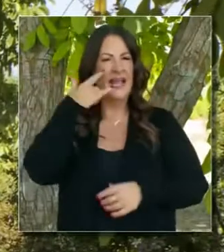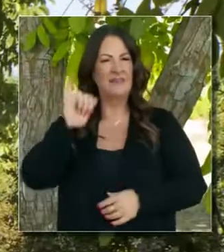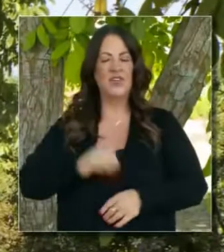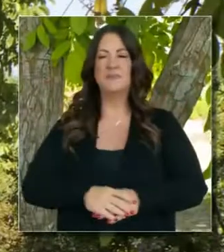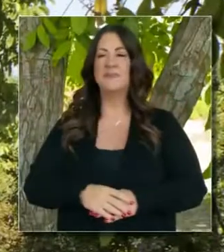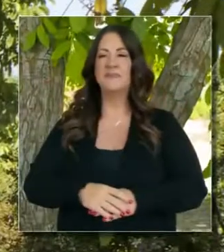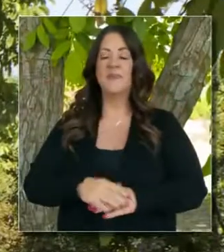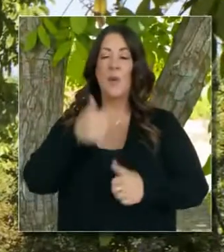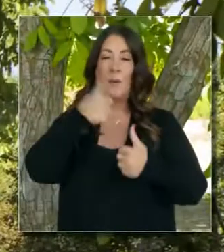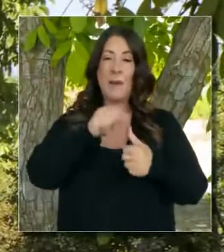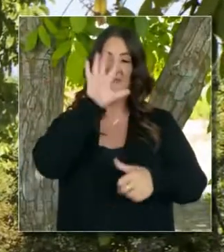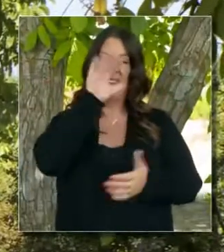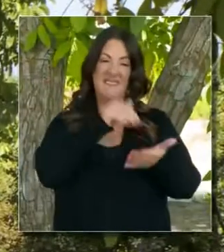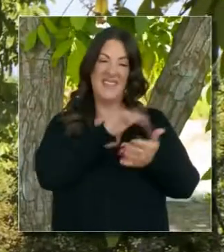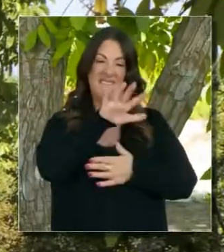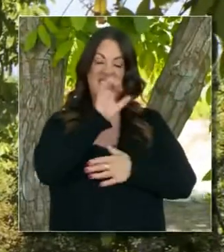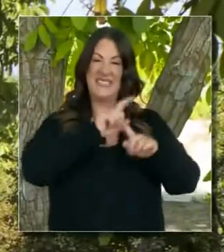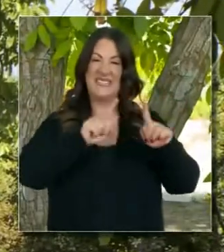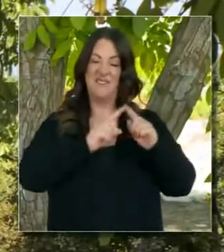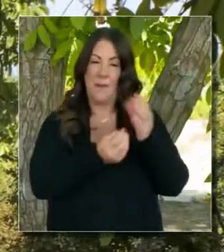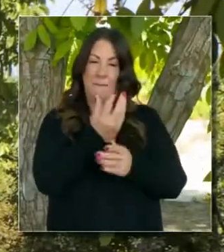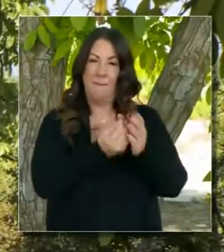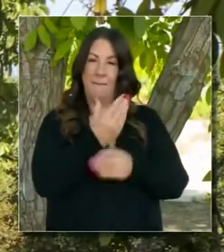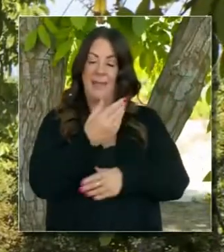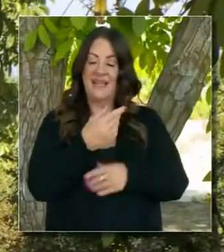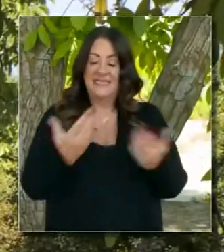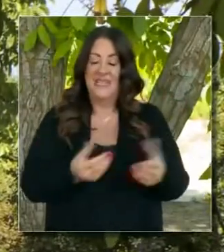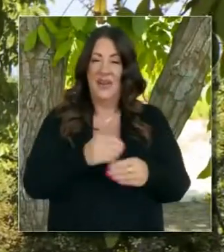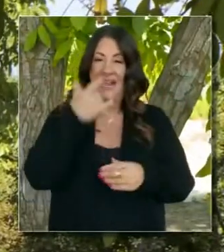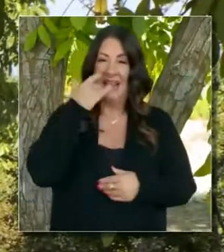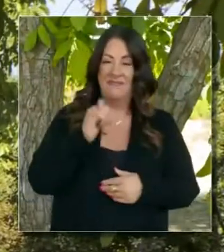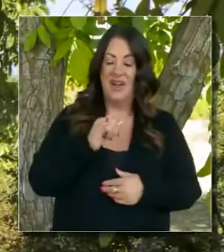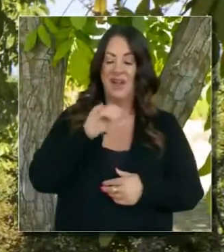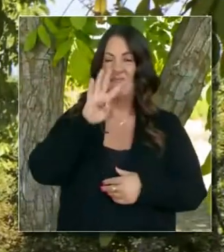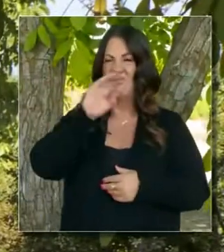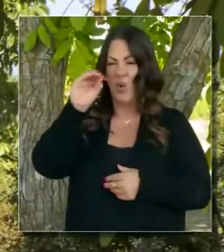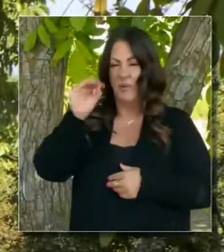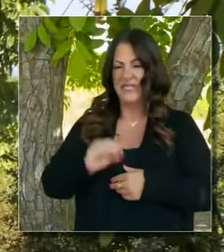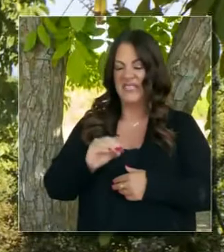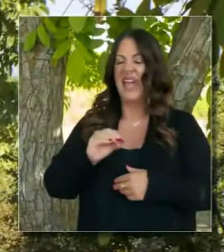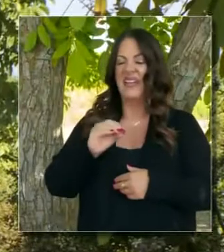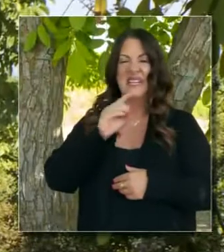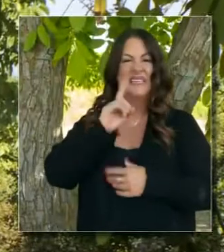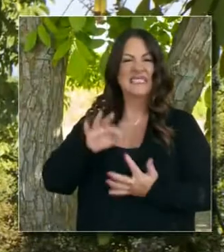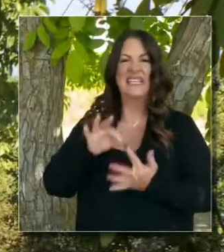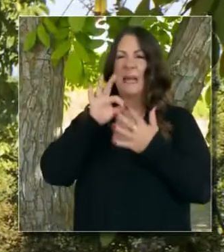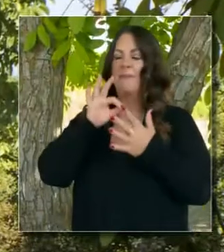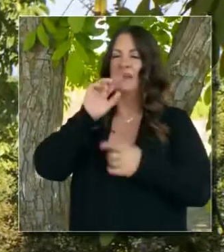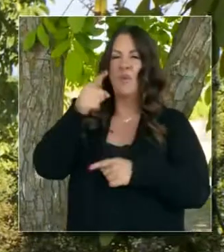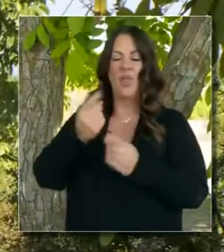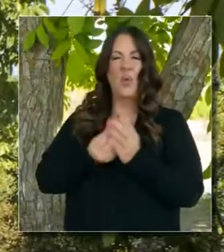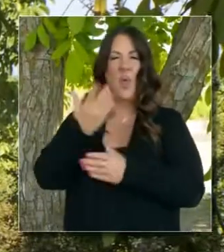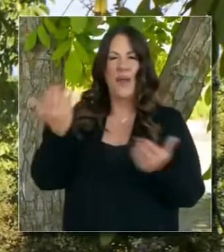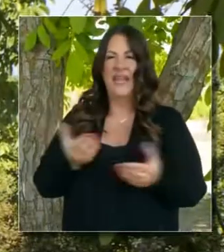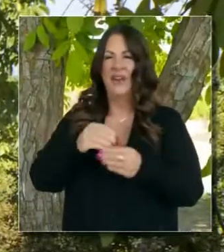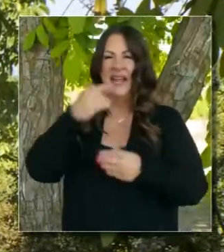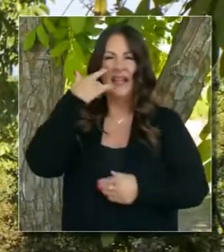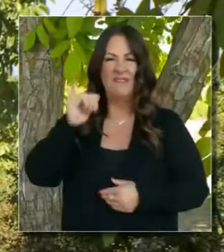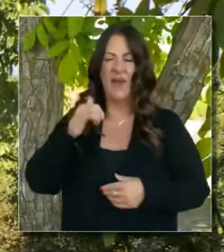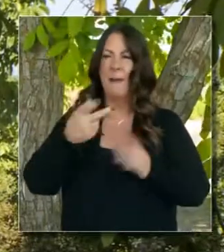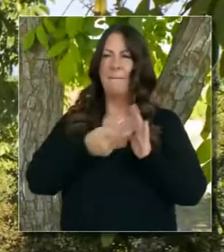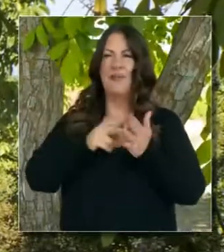California. Menciono 5,500 tipos de plantas, 40% de estos indígenas a